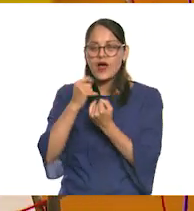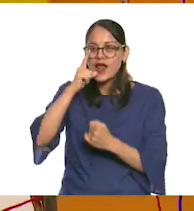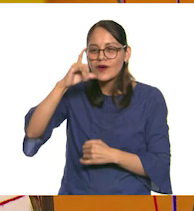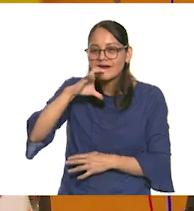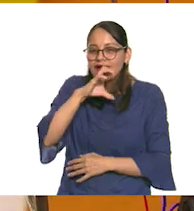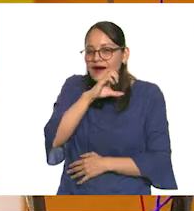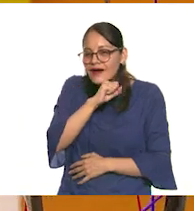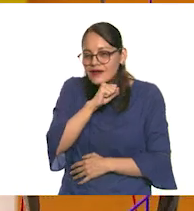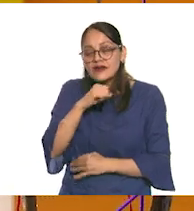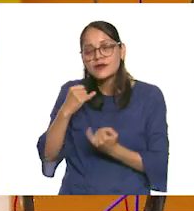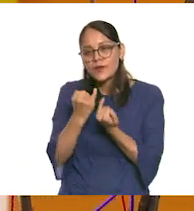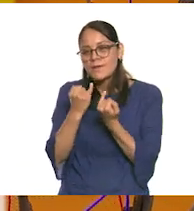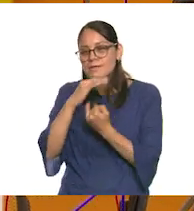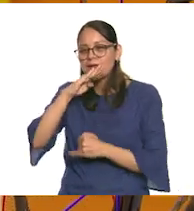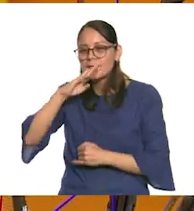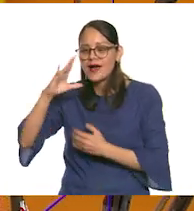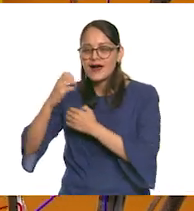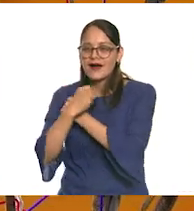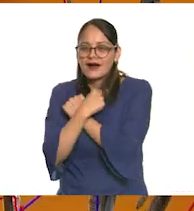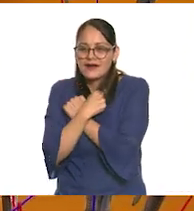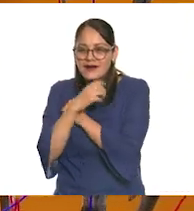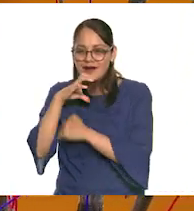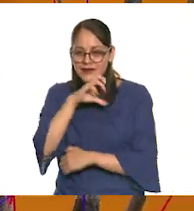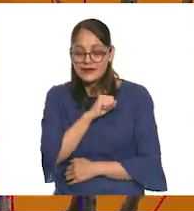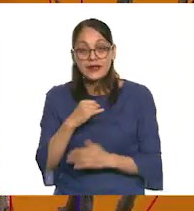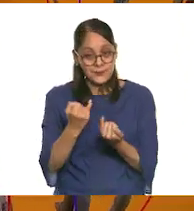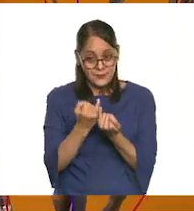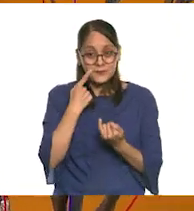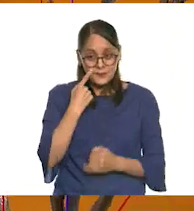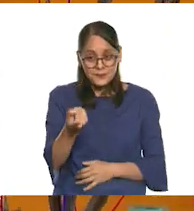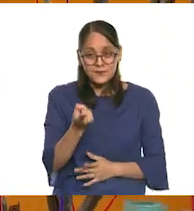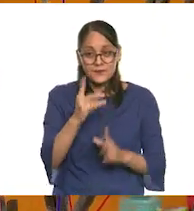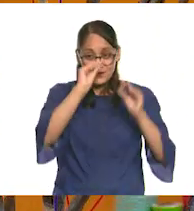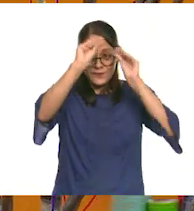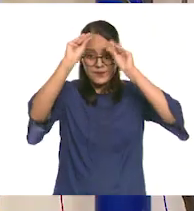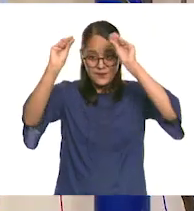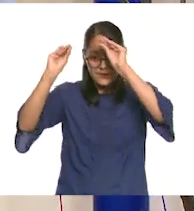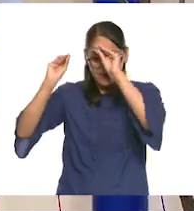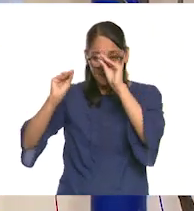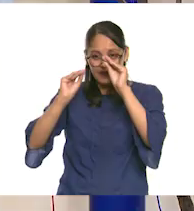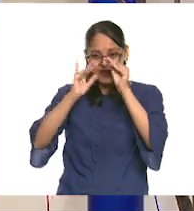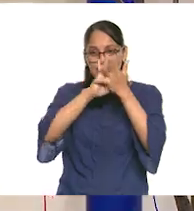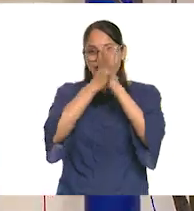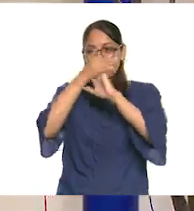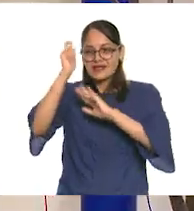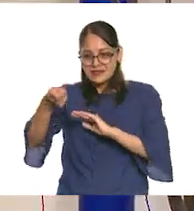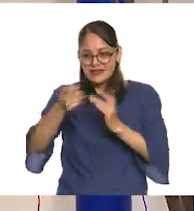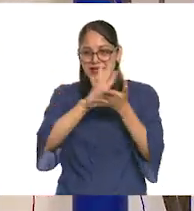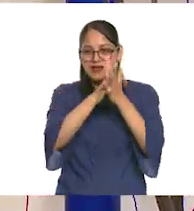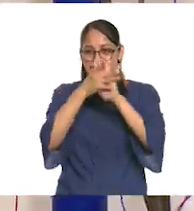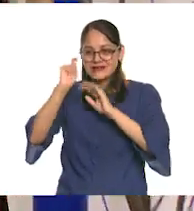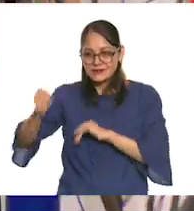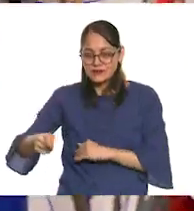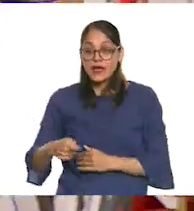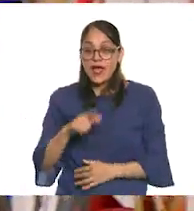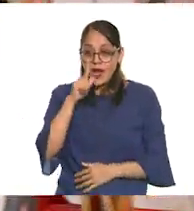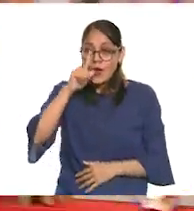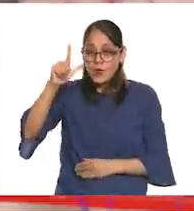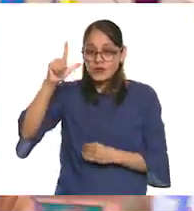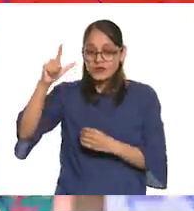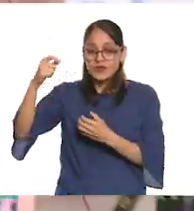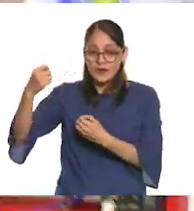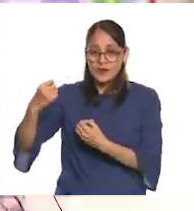abrazos. ¿Ven? Cada elemento que estamos colocando en nuestra instalación tiene un significado. La luz que nos da vida también.